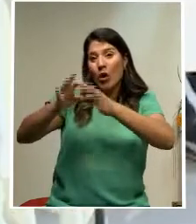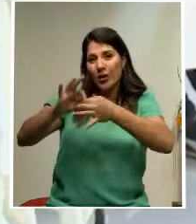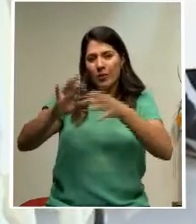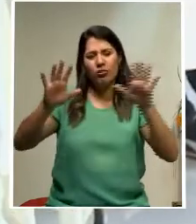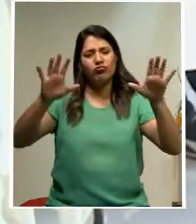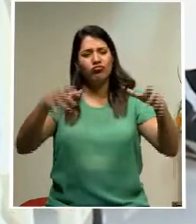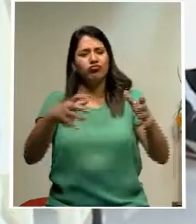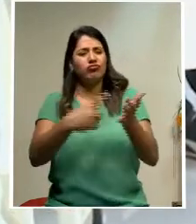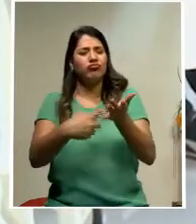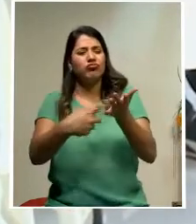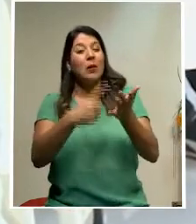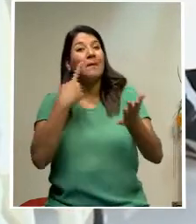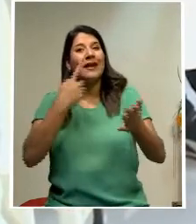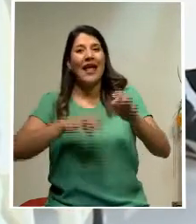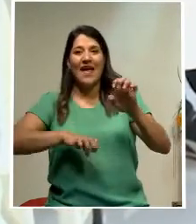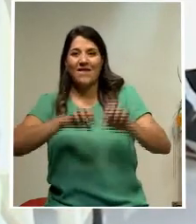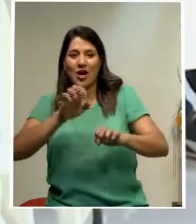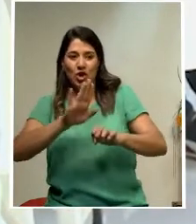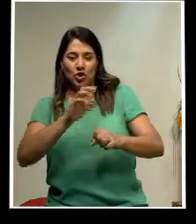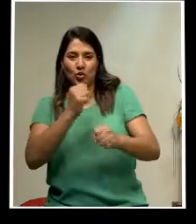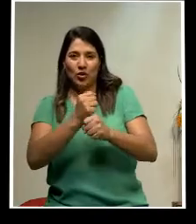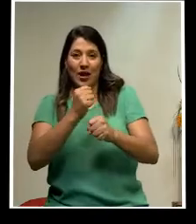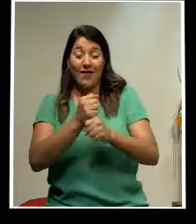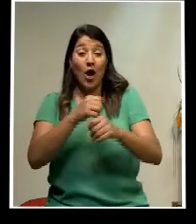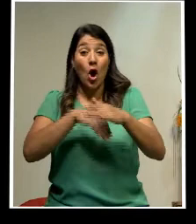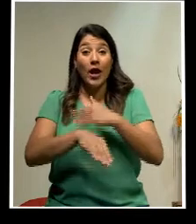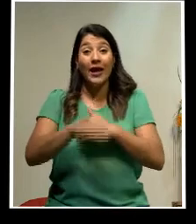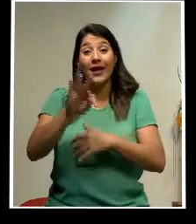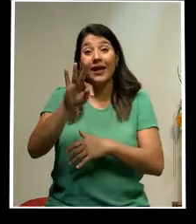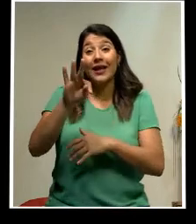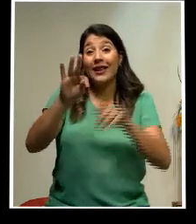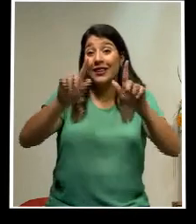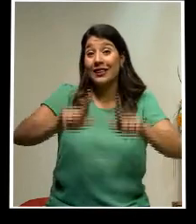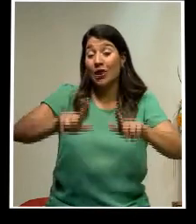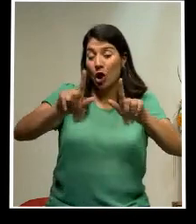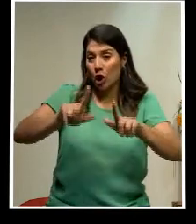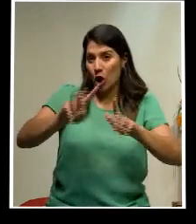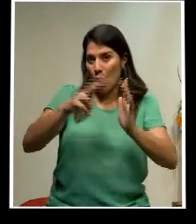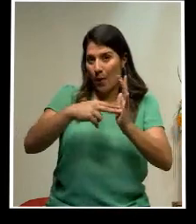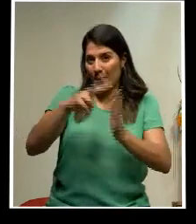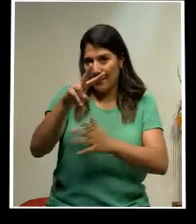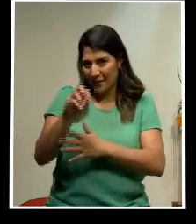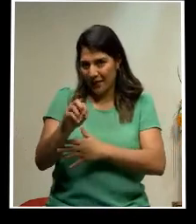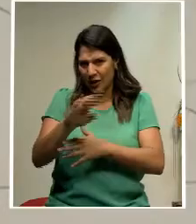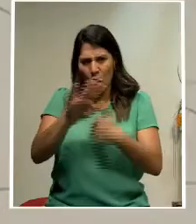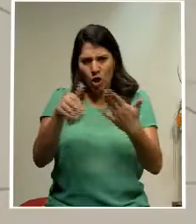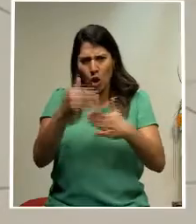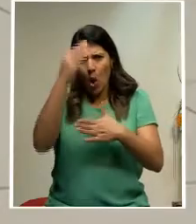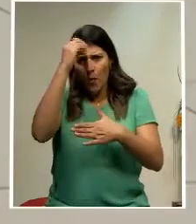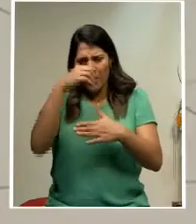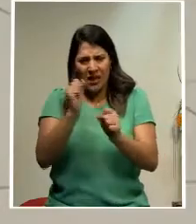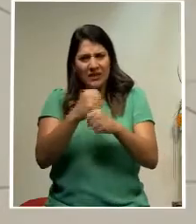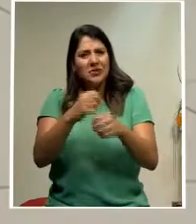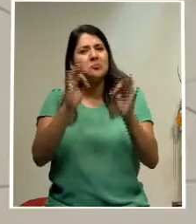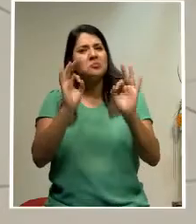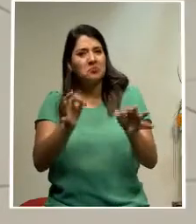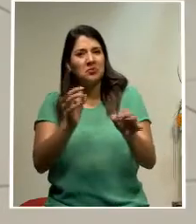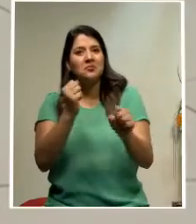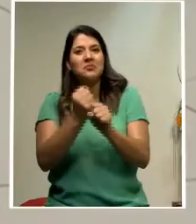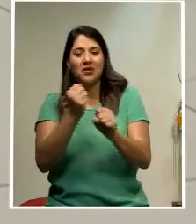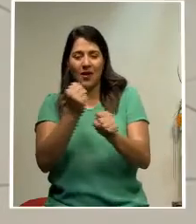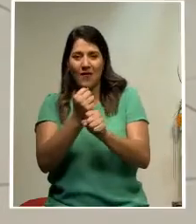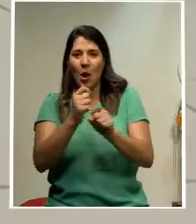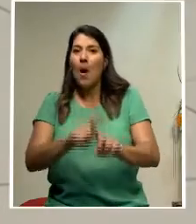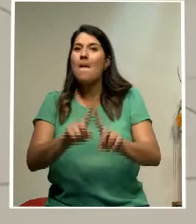su desempeño en Tokio 2020 y contar algunas experiencias. Todos coincidieron en que hicieron un buen trabajo, pero sobre todo en la